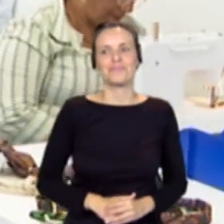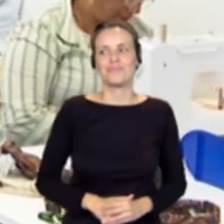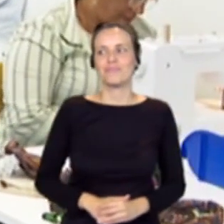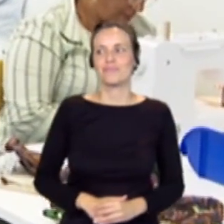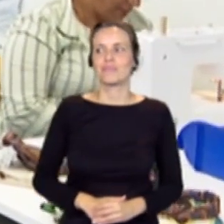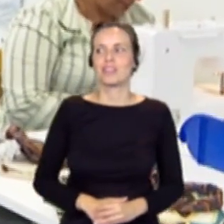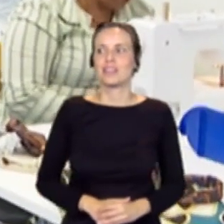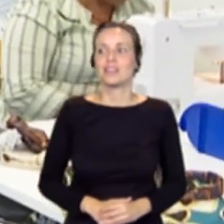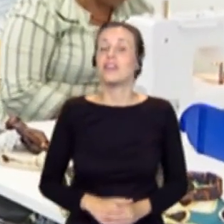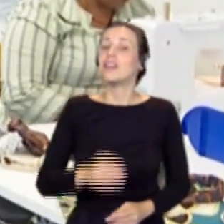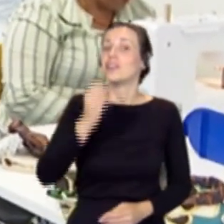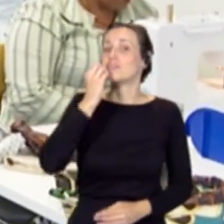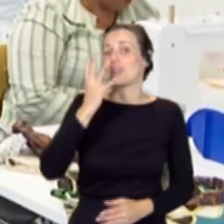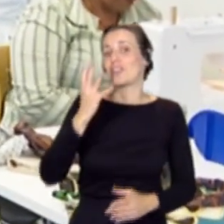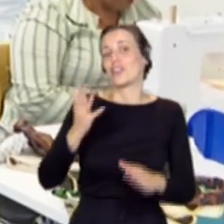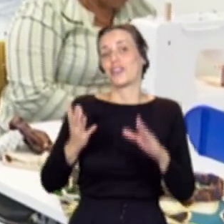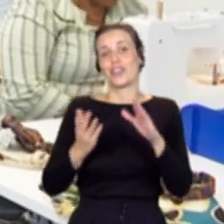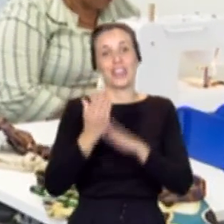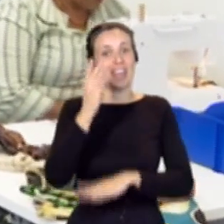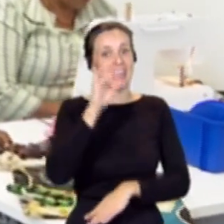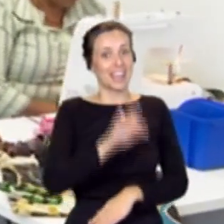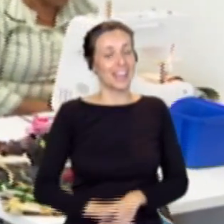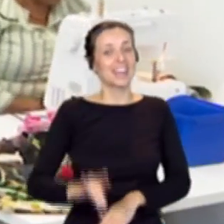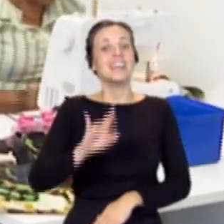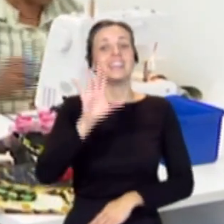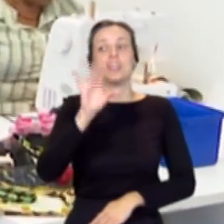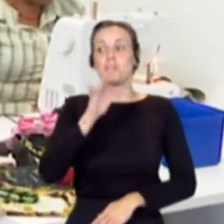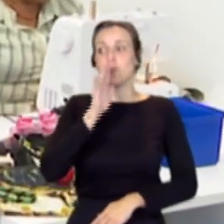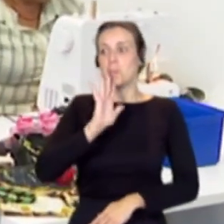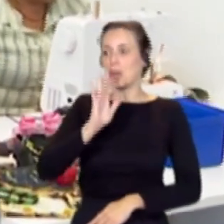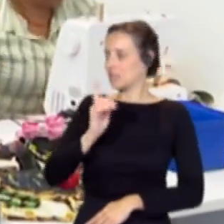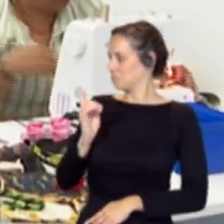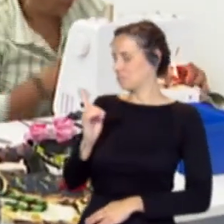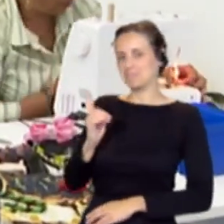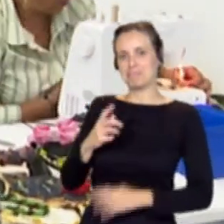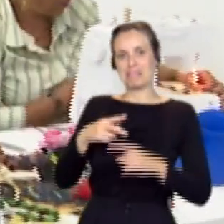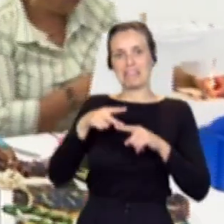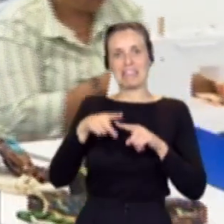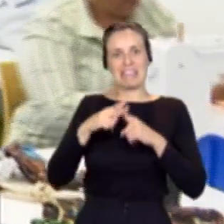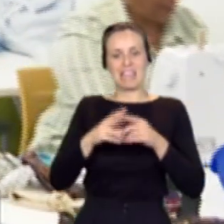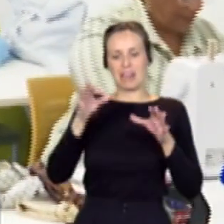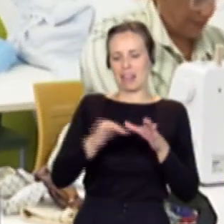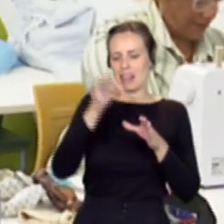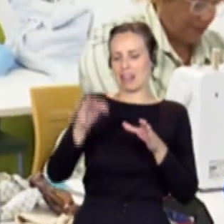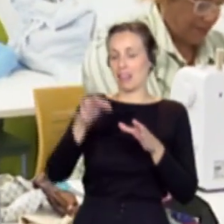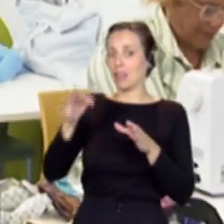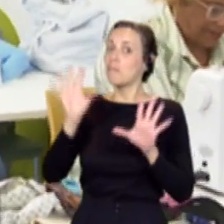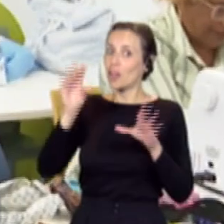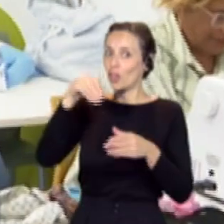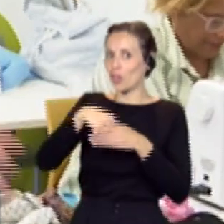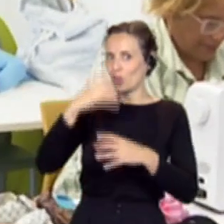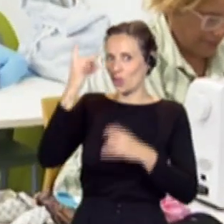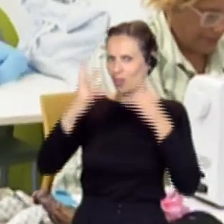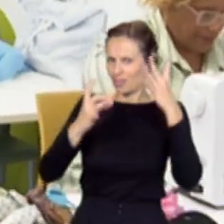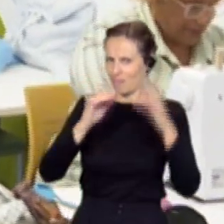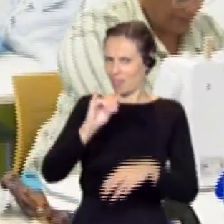Buenos días, Canarias. Sí, porque a la simple vista puede parecer un simple taller de costura. Lo cierto es que esta actividad engloba mucho más que